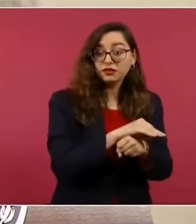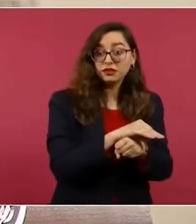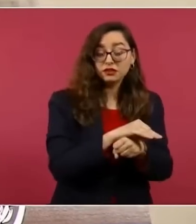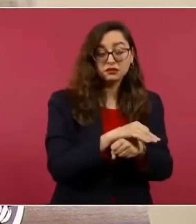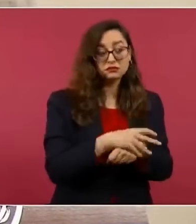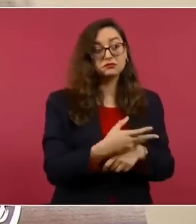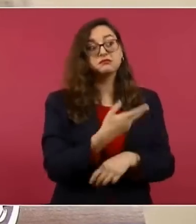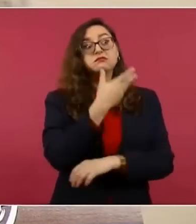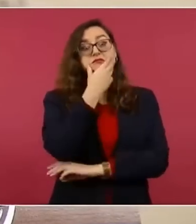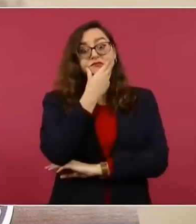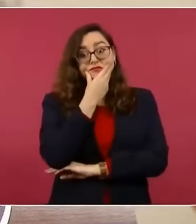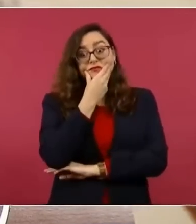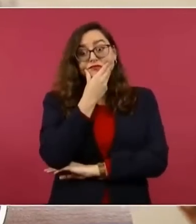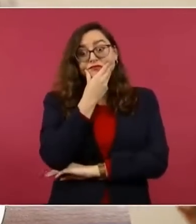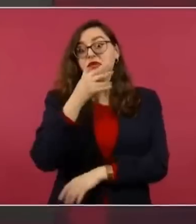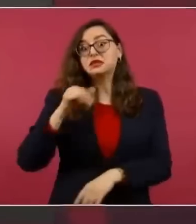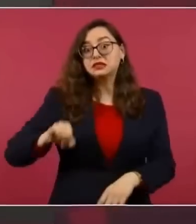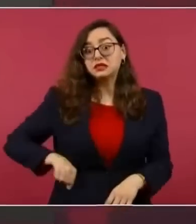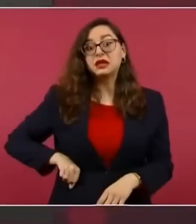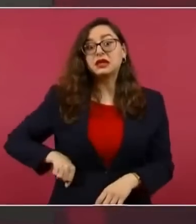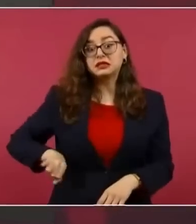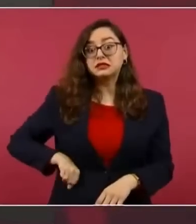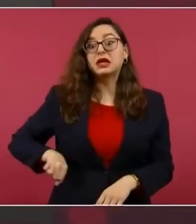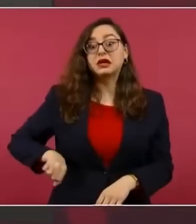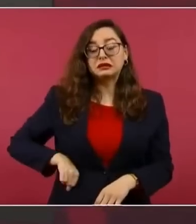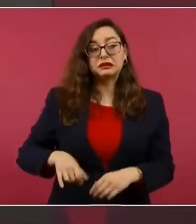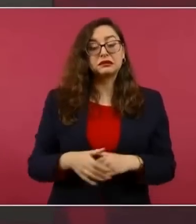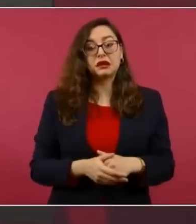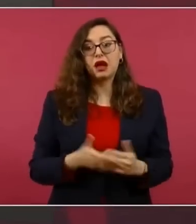defendiendo a García Luna.